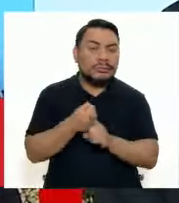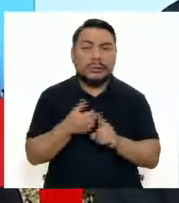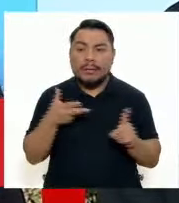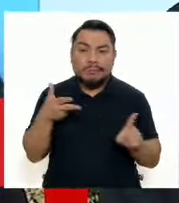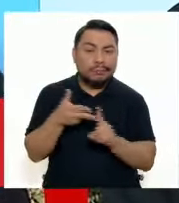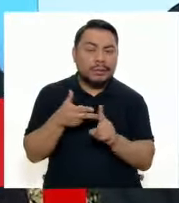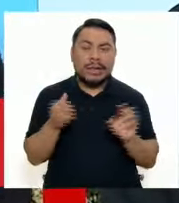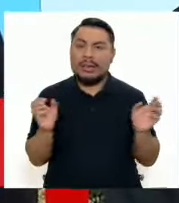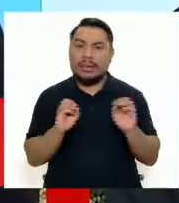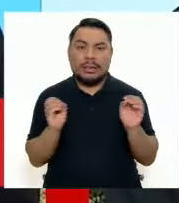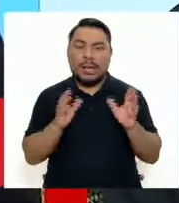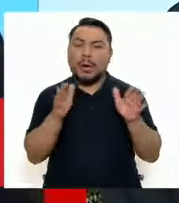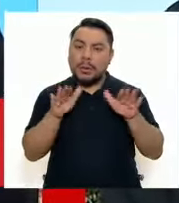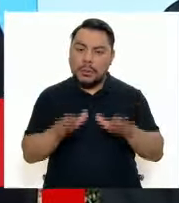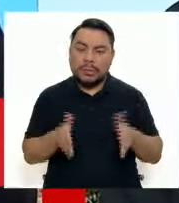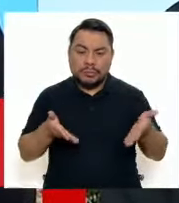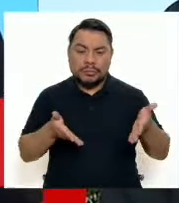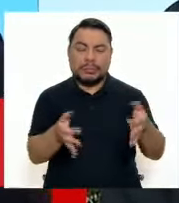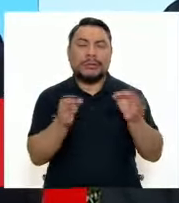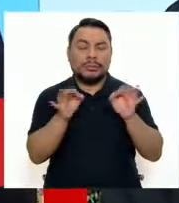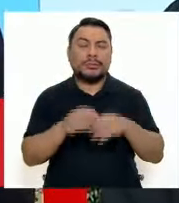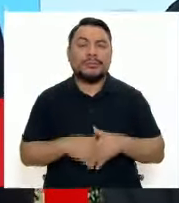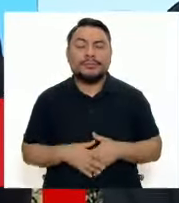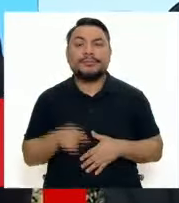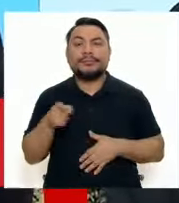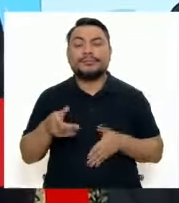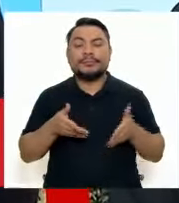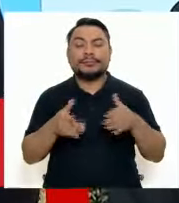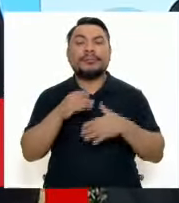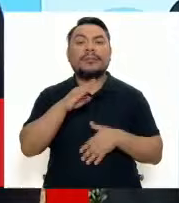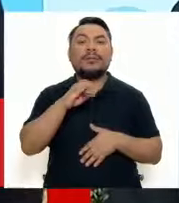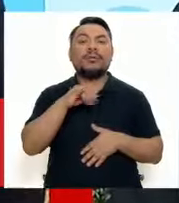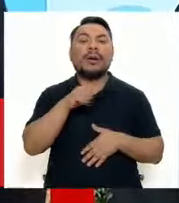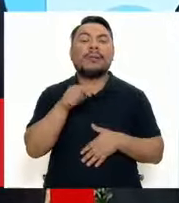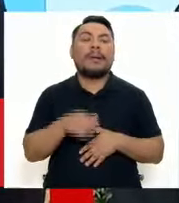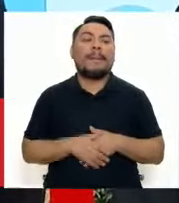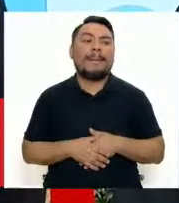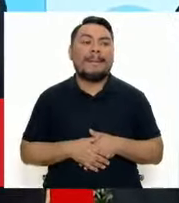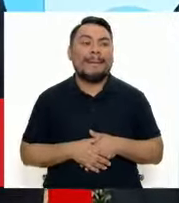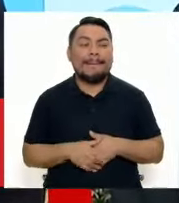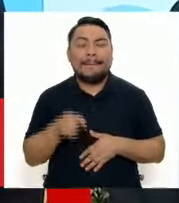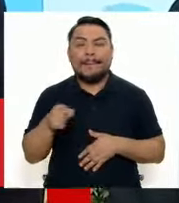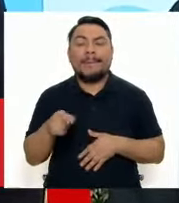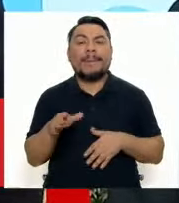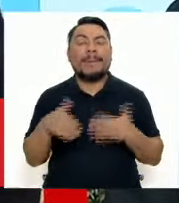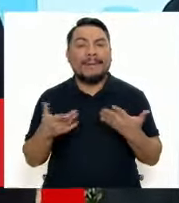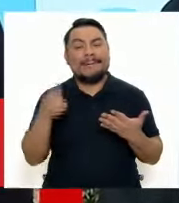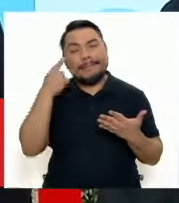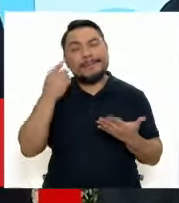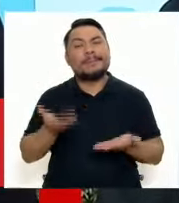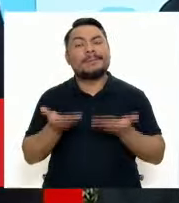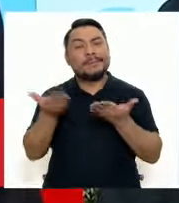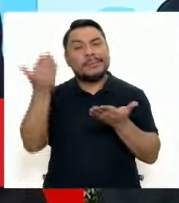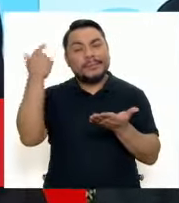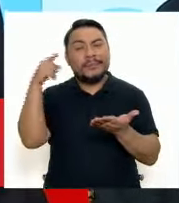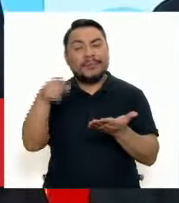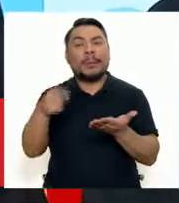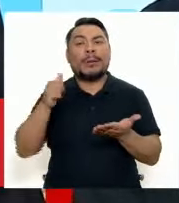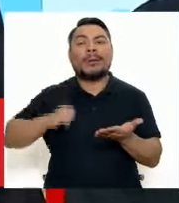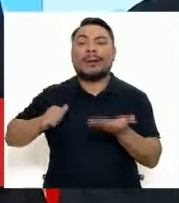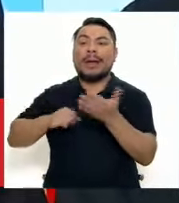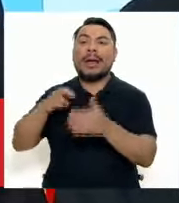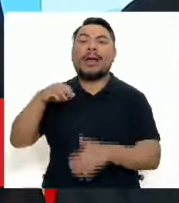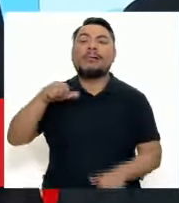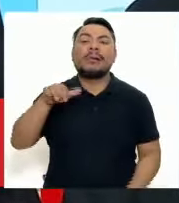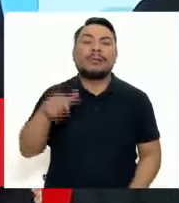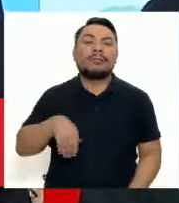hay en la vía. Solamente el intercambio vial de Bujama va a cubrir un problema que ha generado, como mencionaba muy bien el alcalde